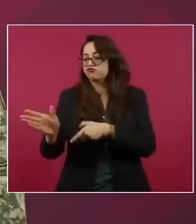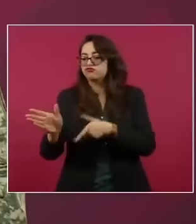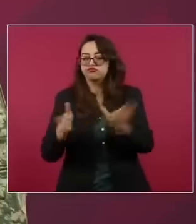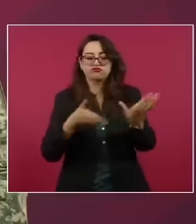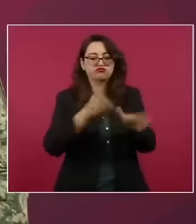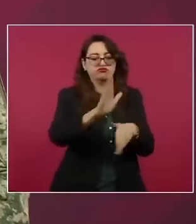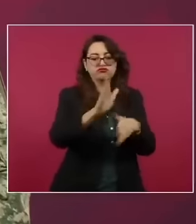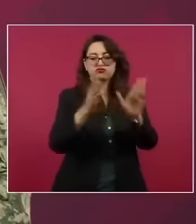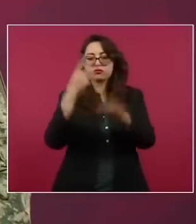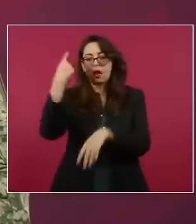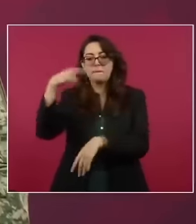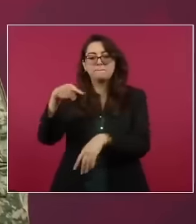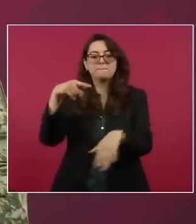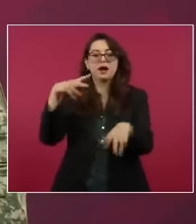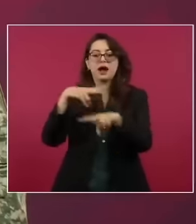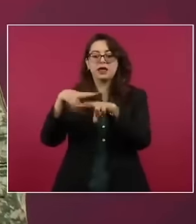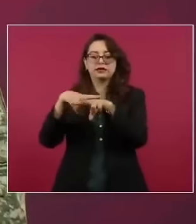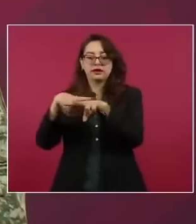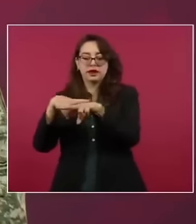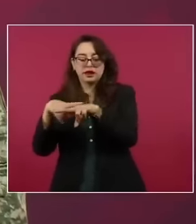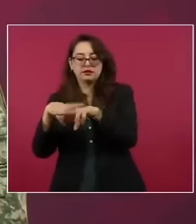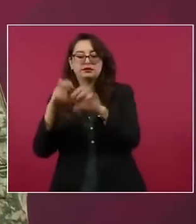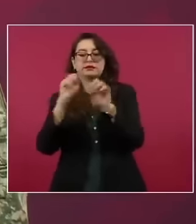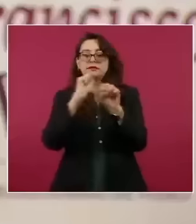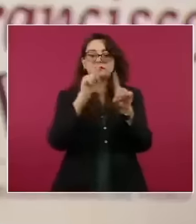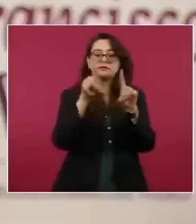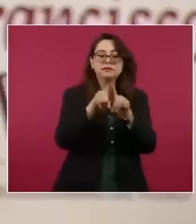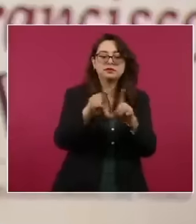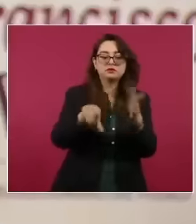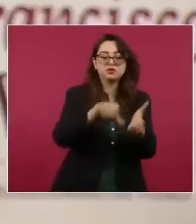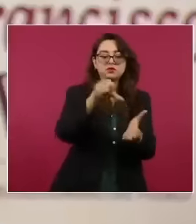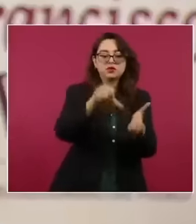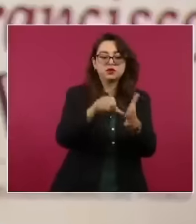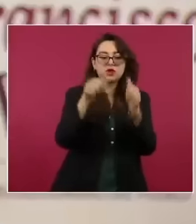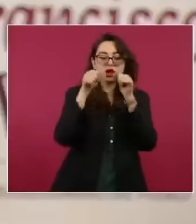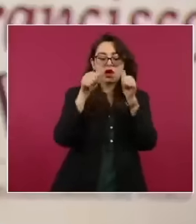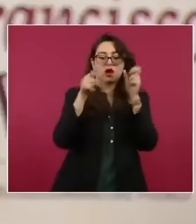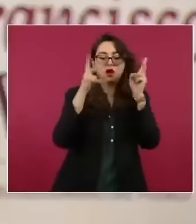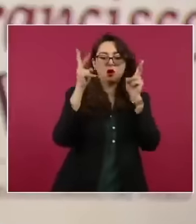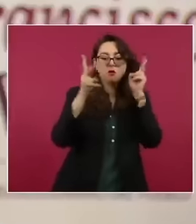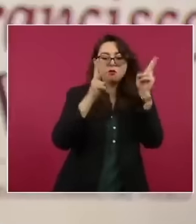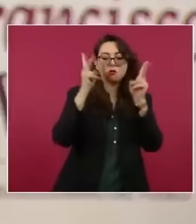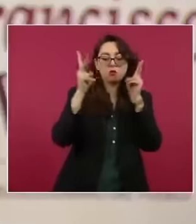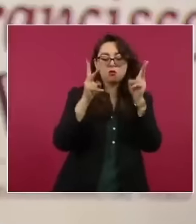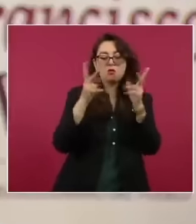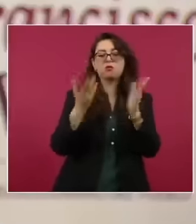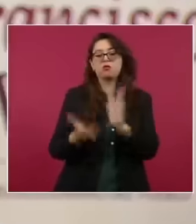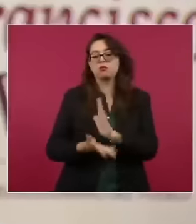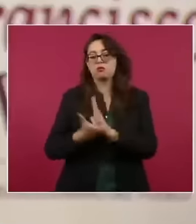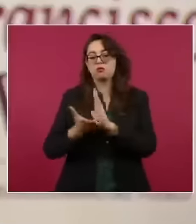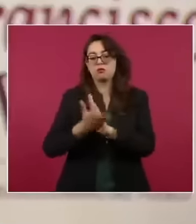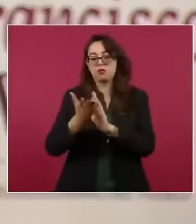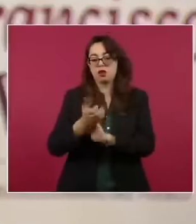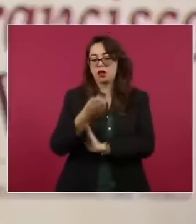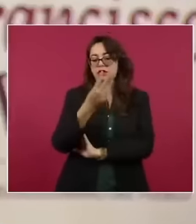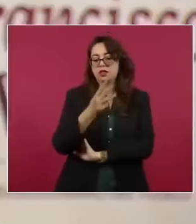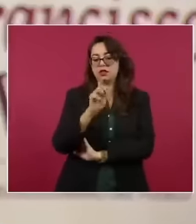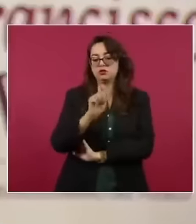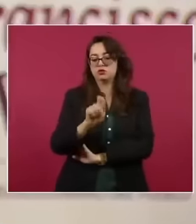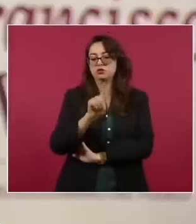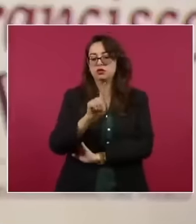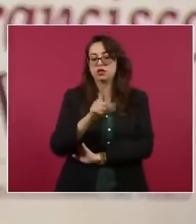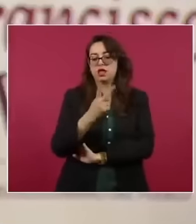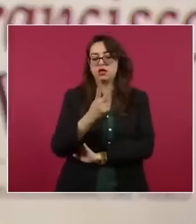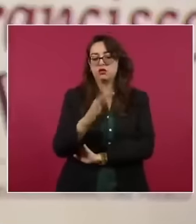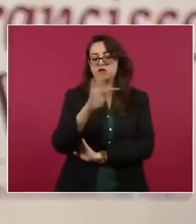Chichen Itza del Tren Maya, así como el Centro de Atención a Visitantes y a la zona arqueológica. La obra presenta un avance de 3.72 por